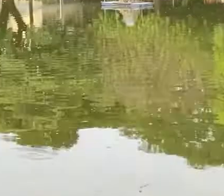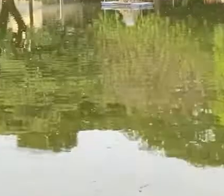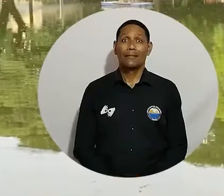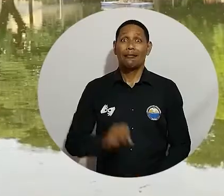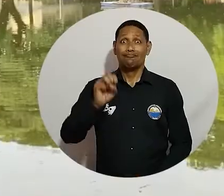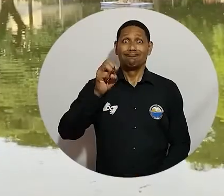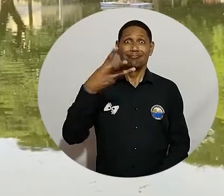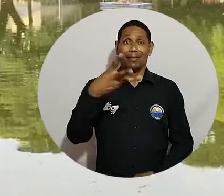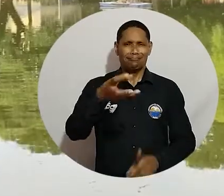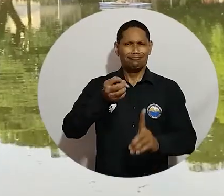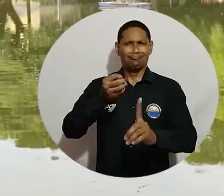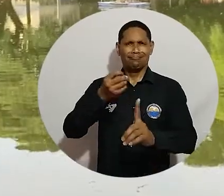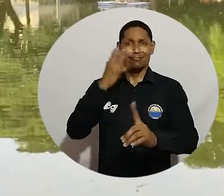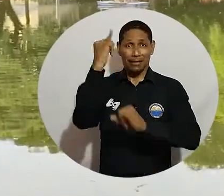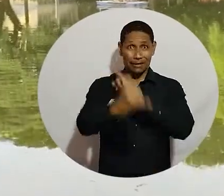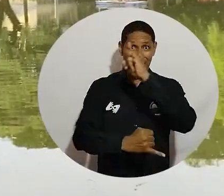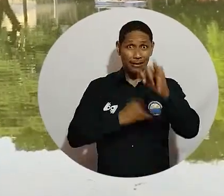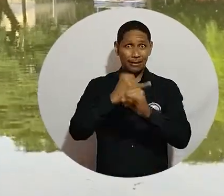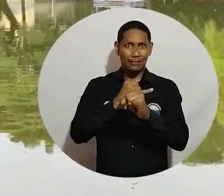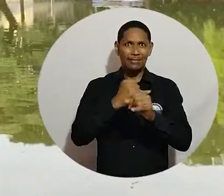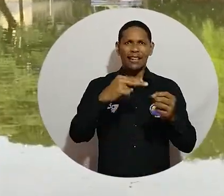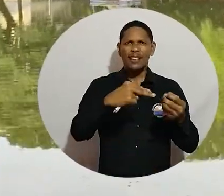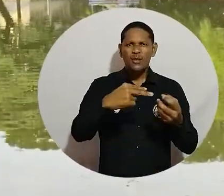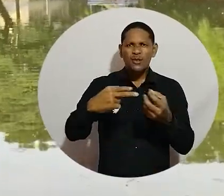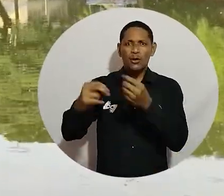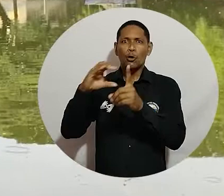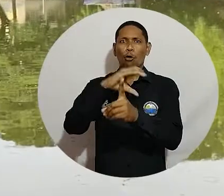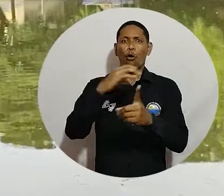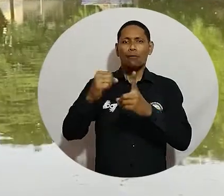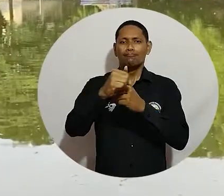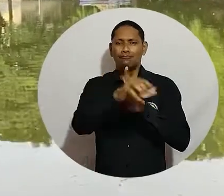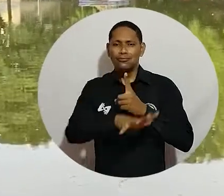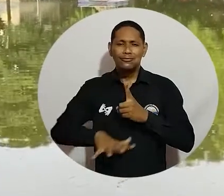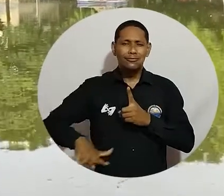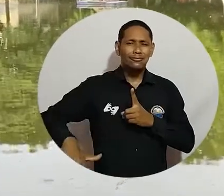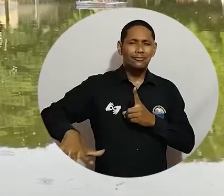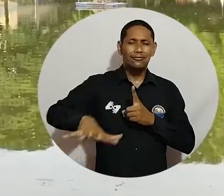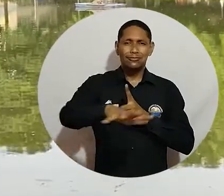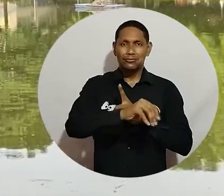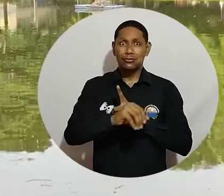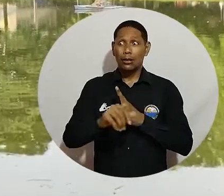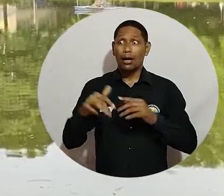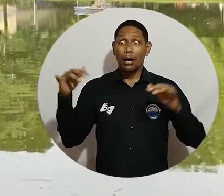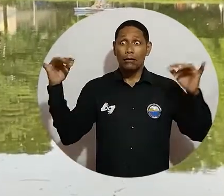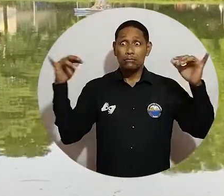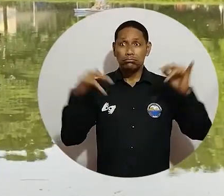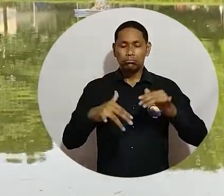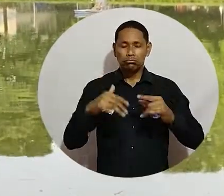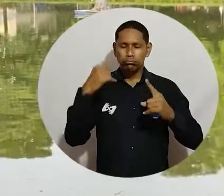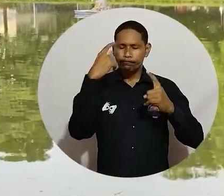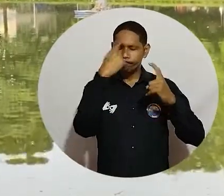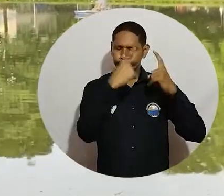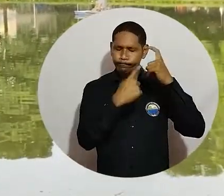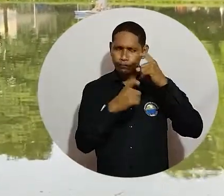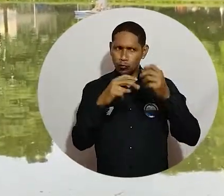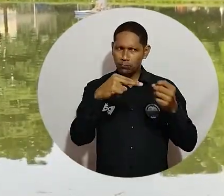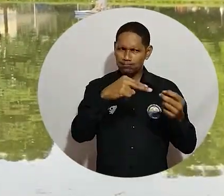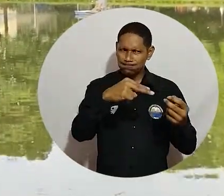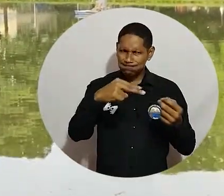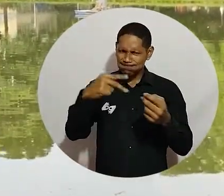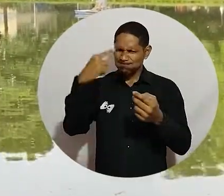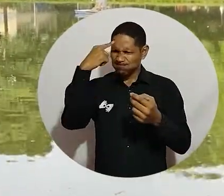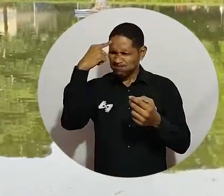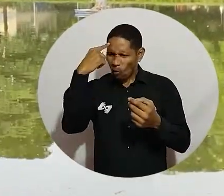La tercera versión del Coloquio Internacional en Educación, Interculturalidad y Territorio fue escenario para repensar una